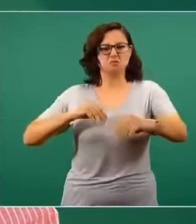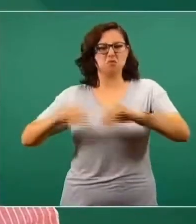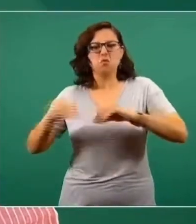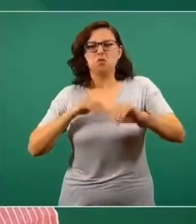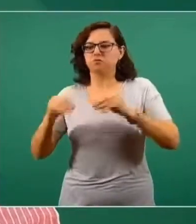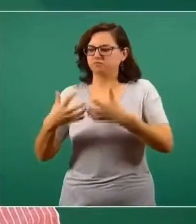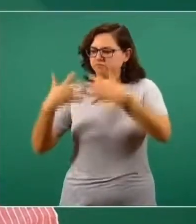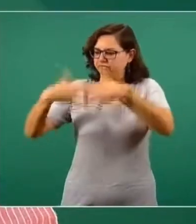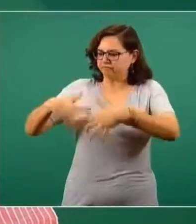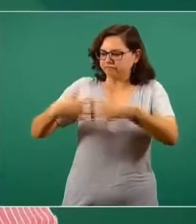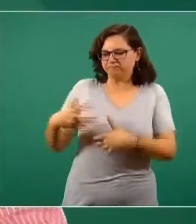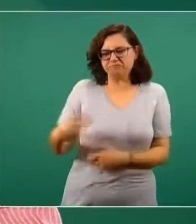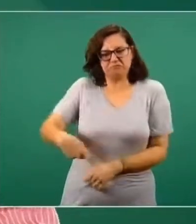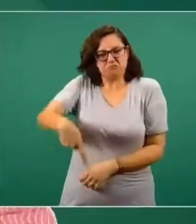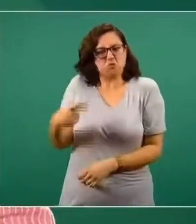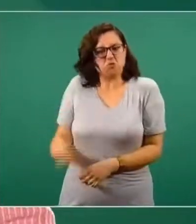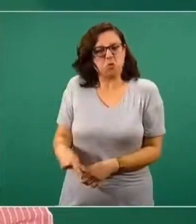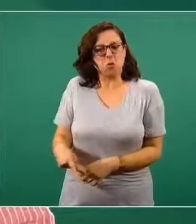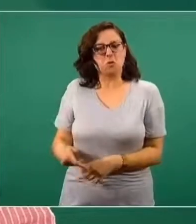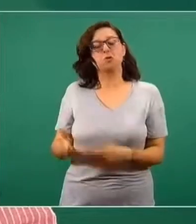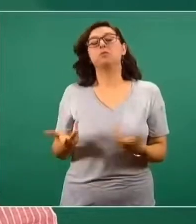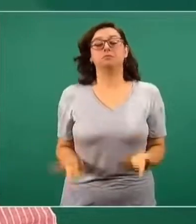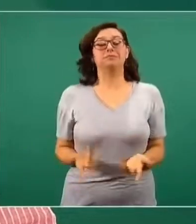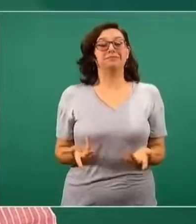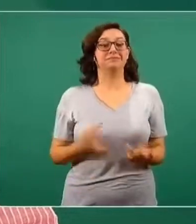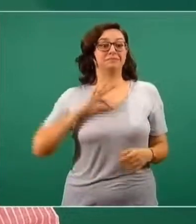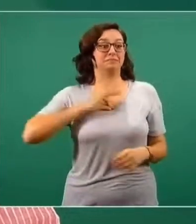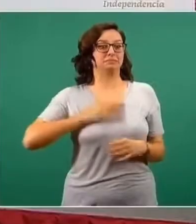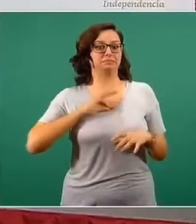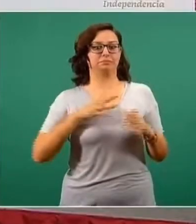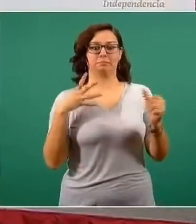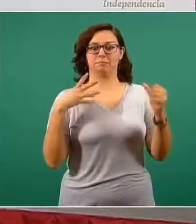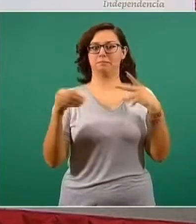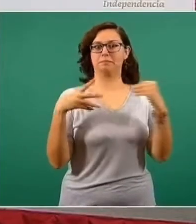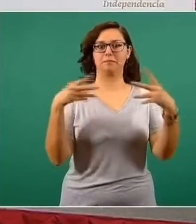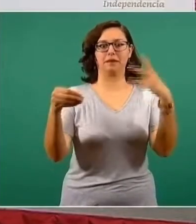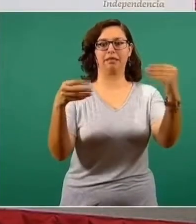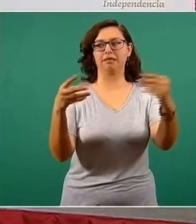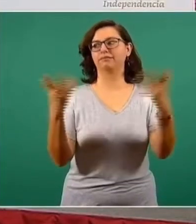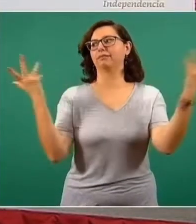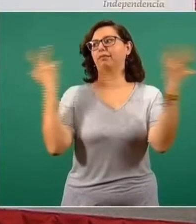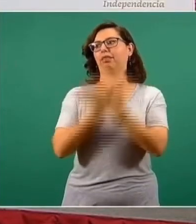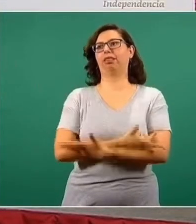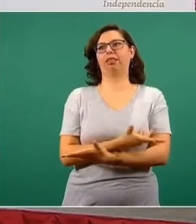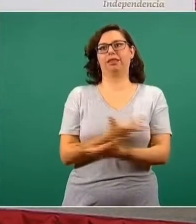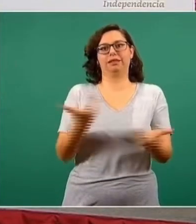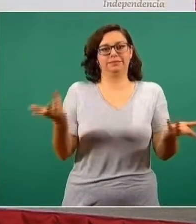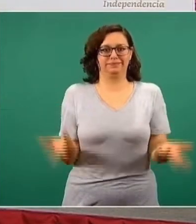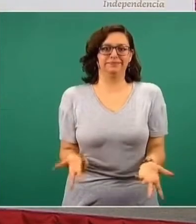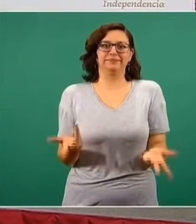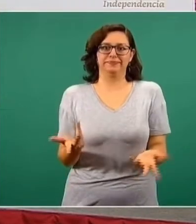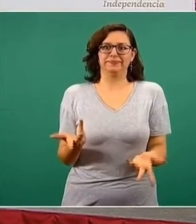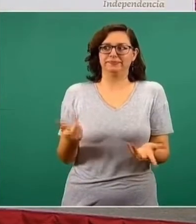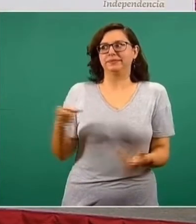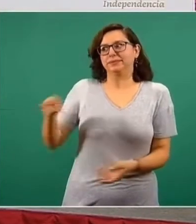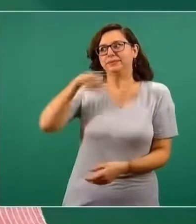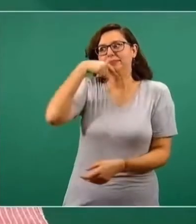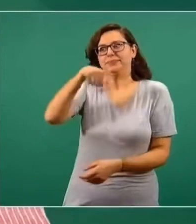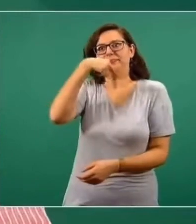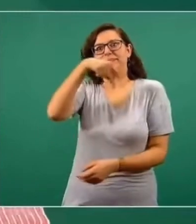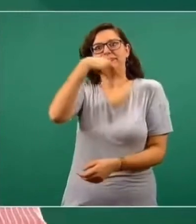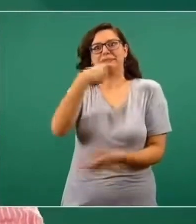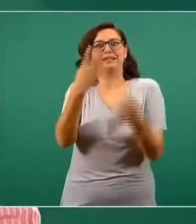necesitamos. Esto, cuando ocurre una pandemia como esta, queda perfectamente claro, porque vemos que la